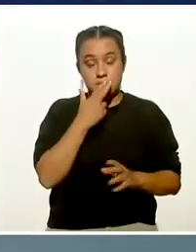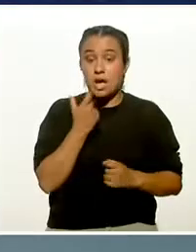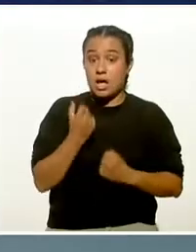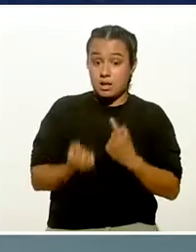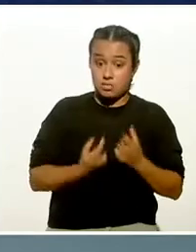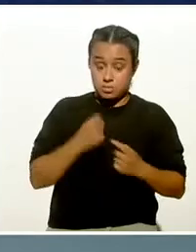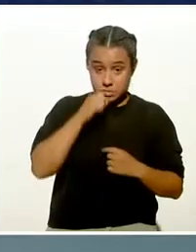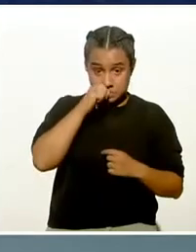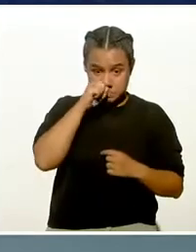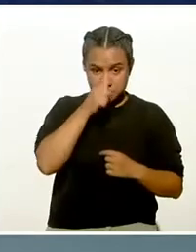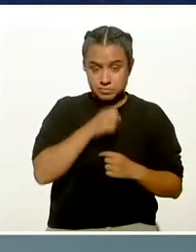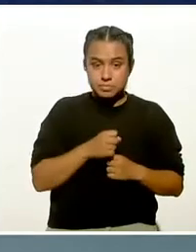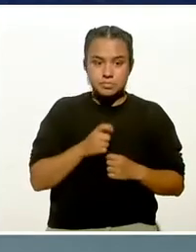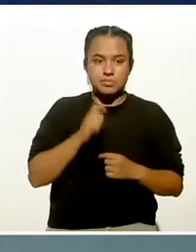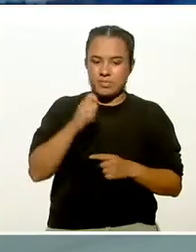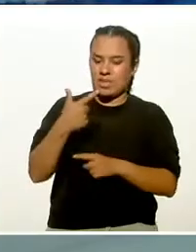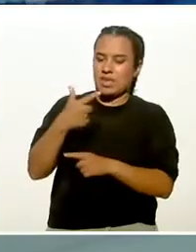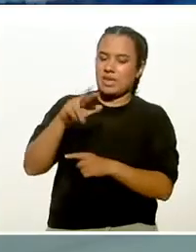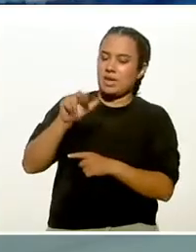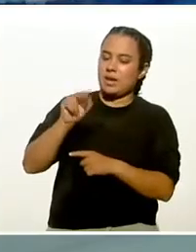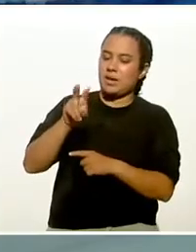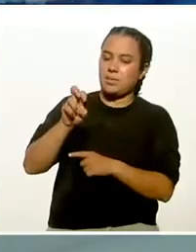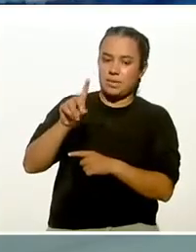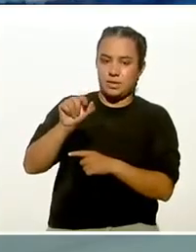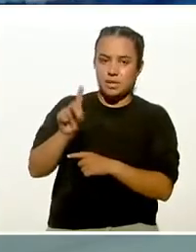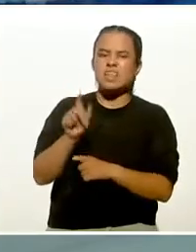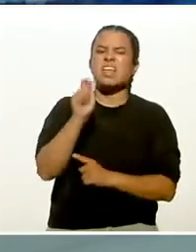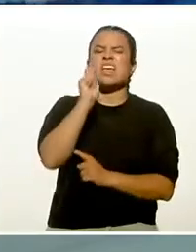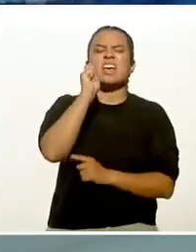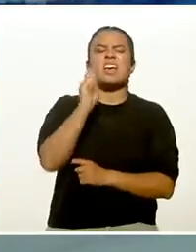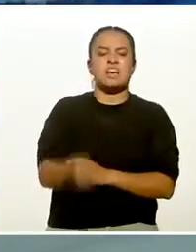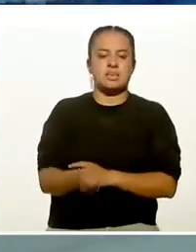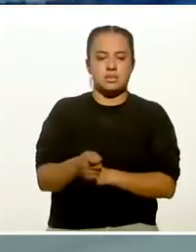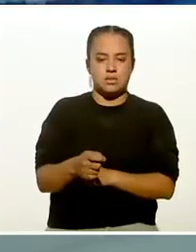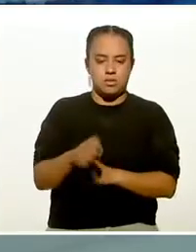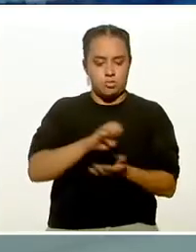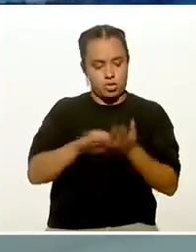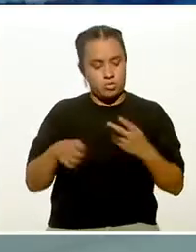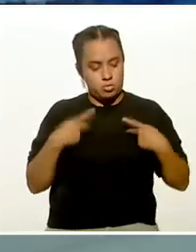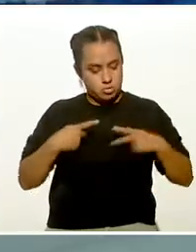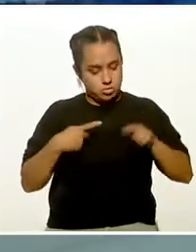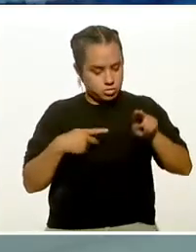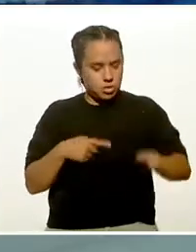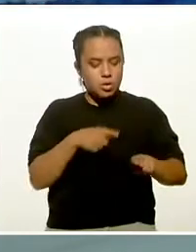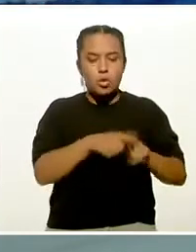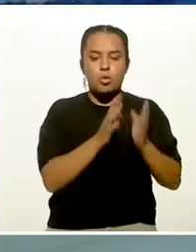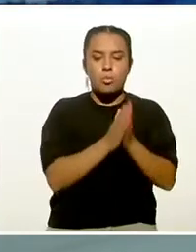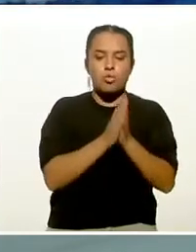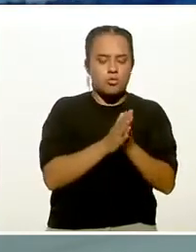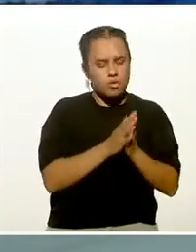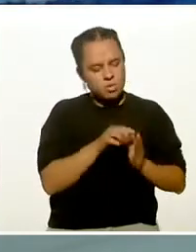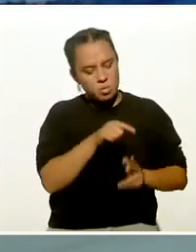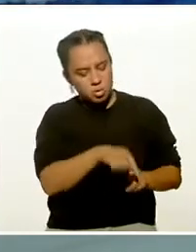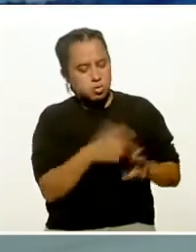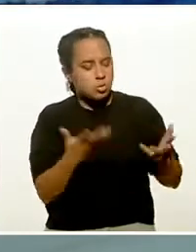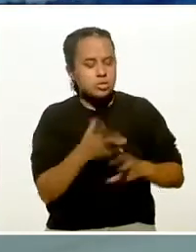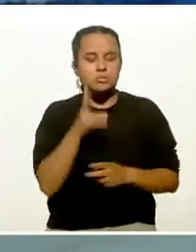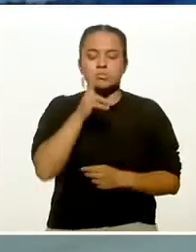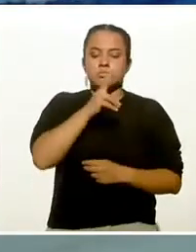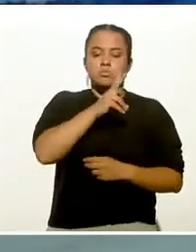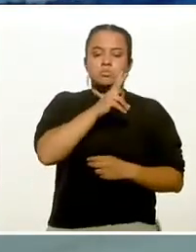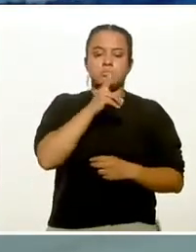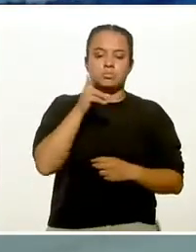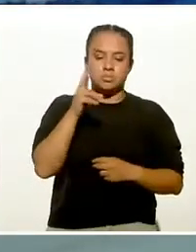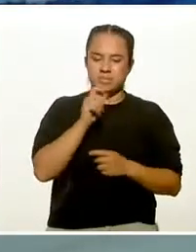con la gravedad, es decir, yo recuesto al paciente y le pido que haga ciertas respiraciones con el